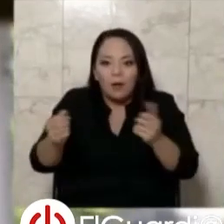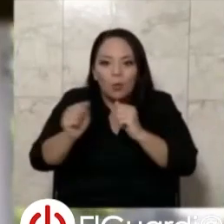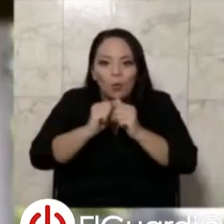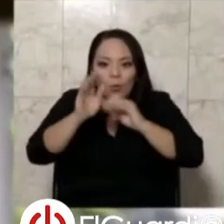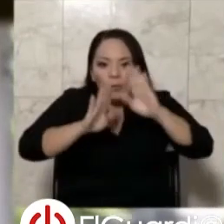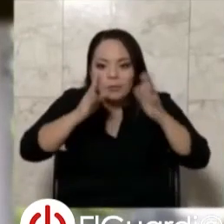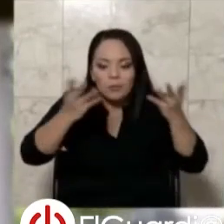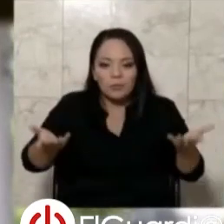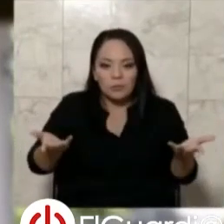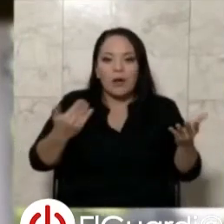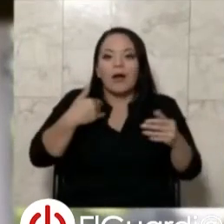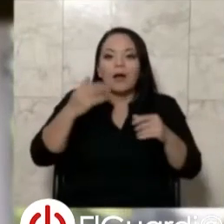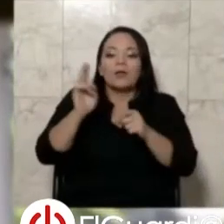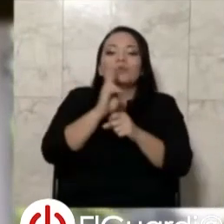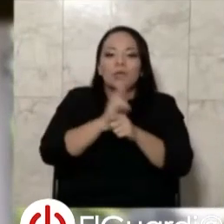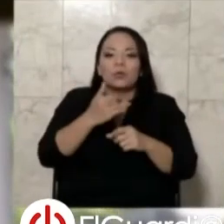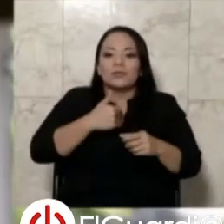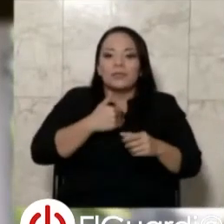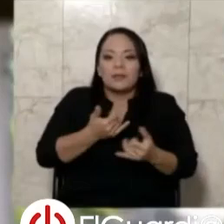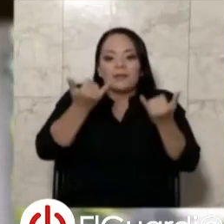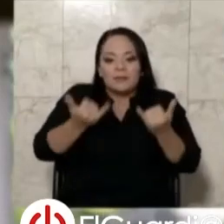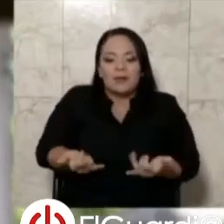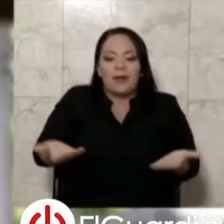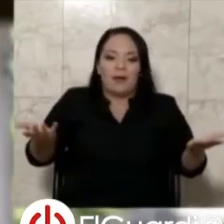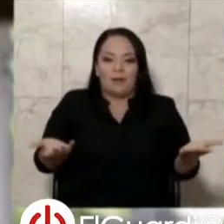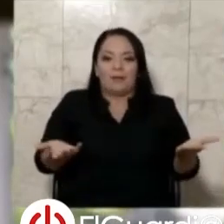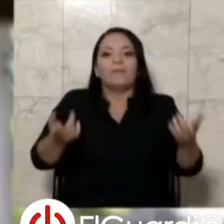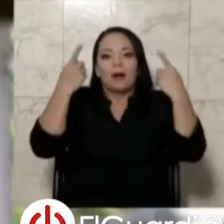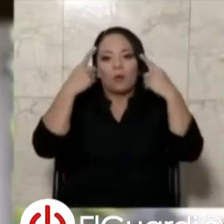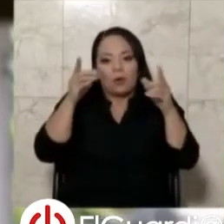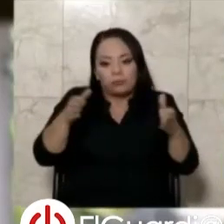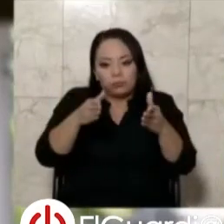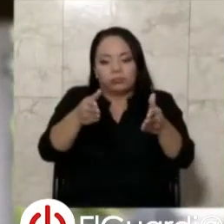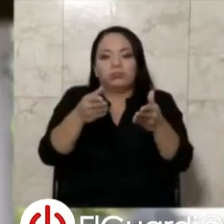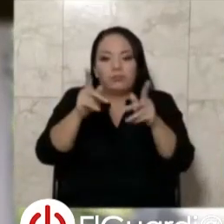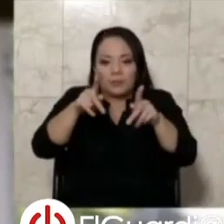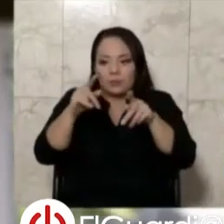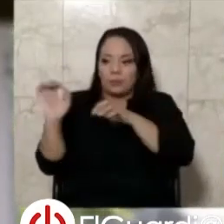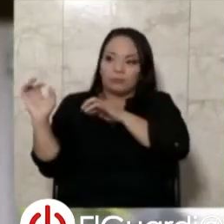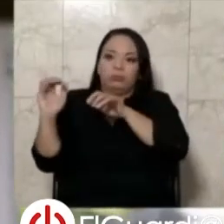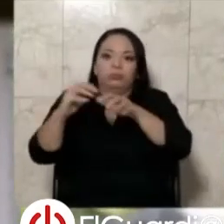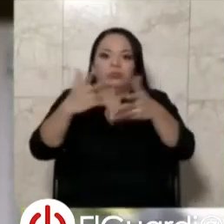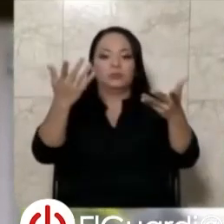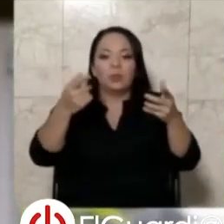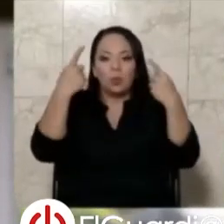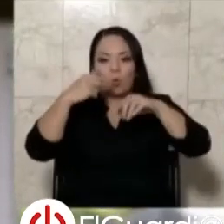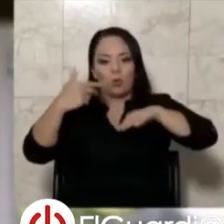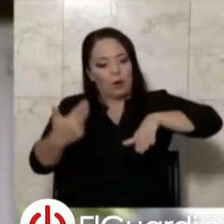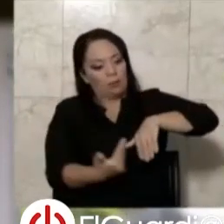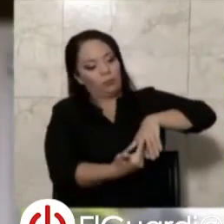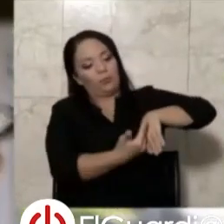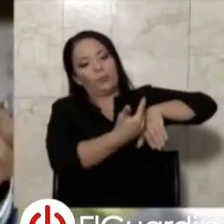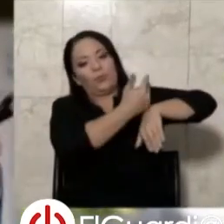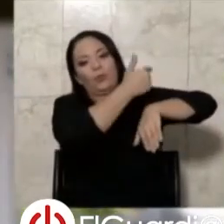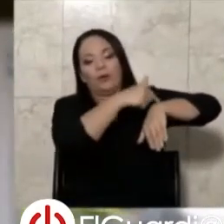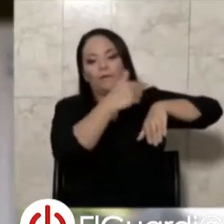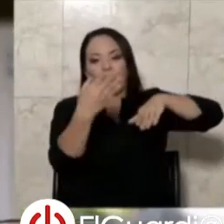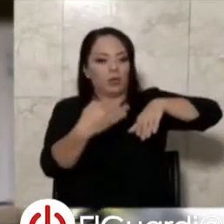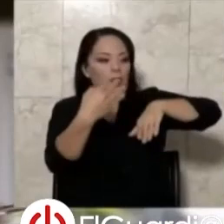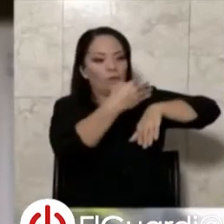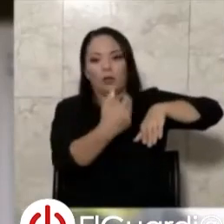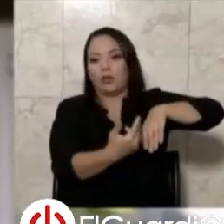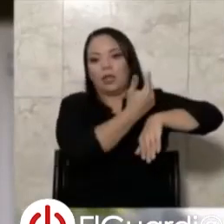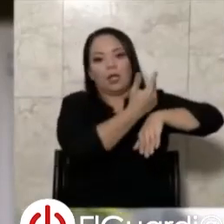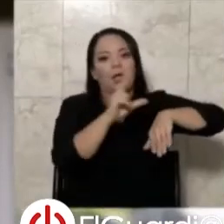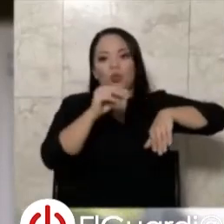hay que usar lo que se tiene en este momento ya para poder canalizar los flujos de migrantes y poder lograr que pasen de frontera a frontera sin detenerse en el